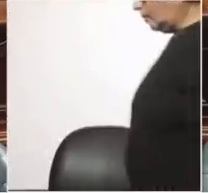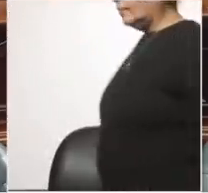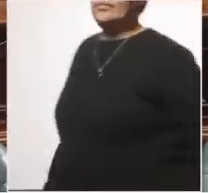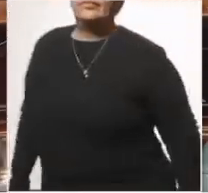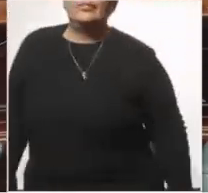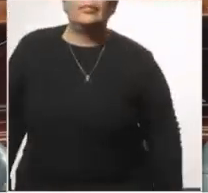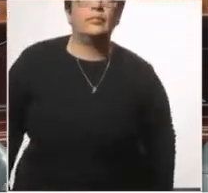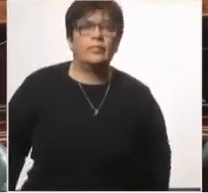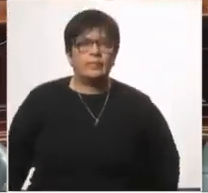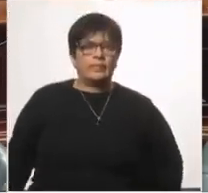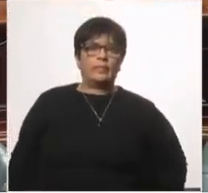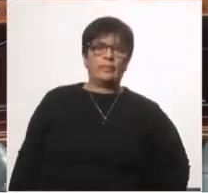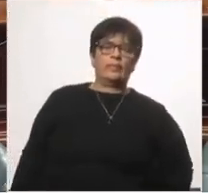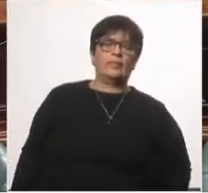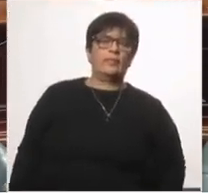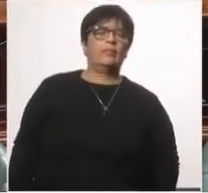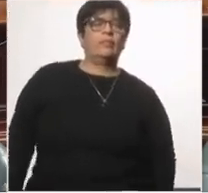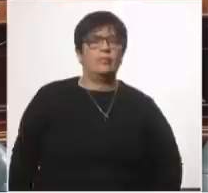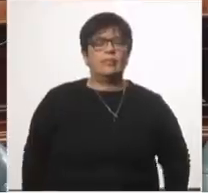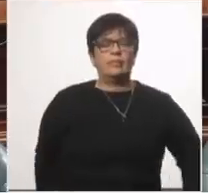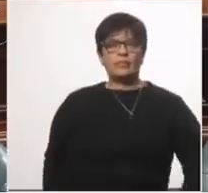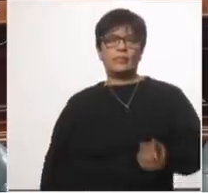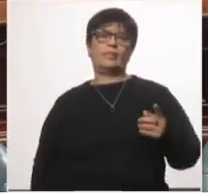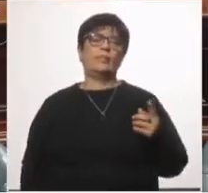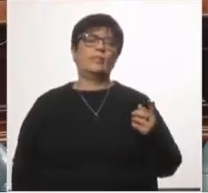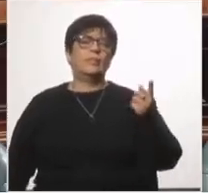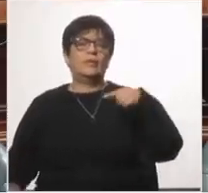y entonces preguntamos para terminar este capítulo 2